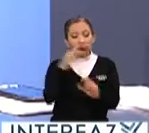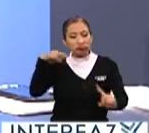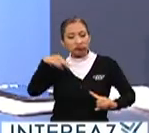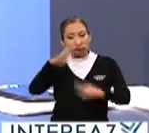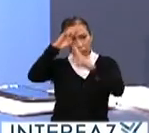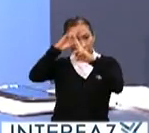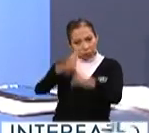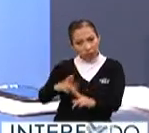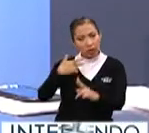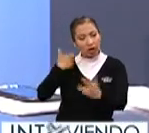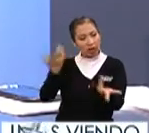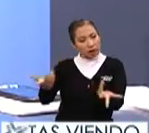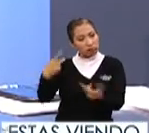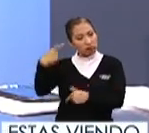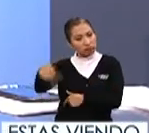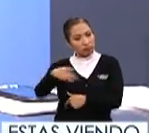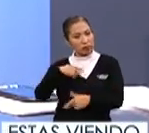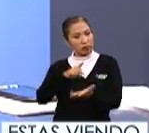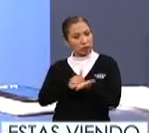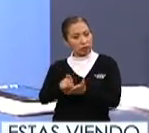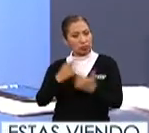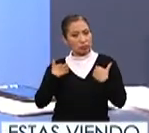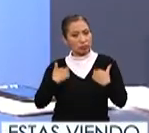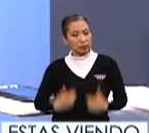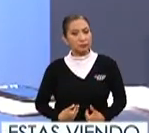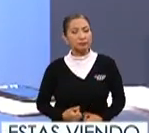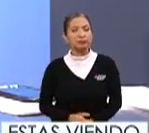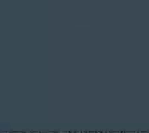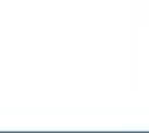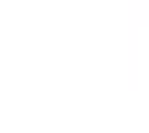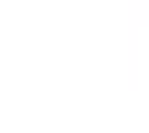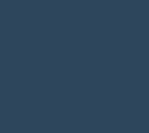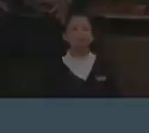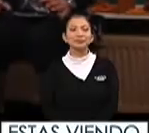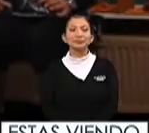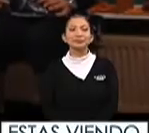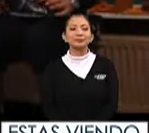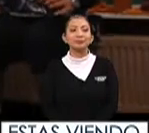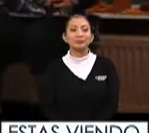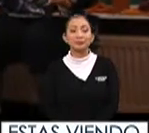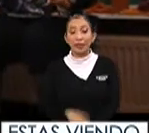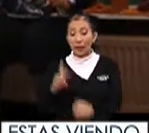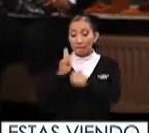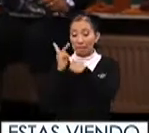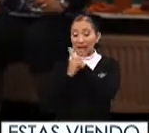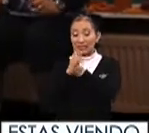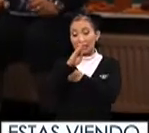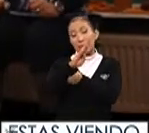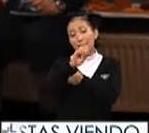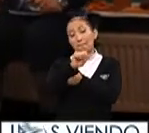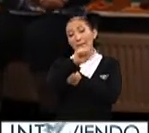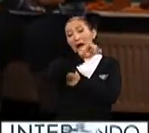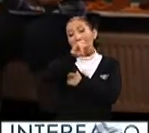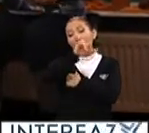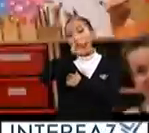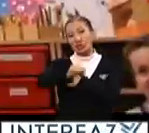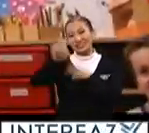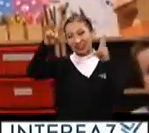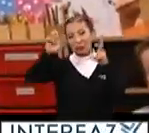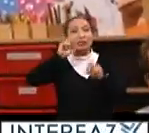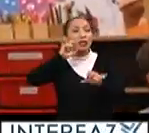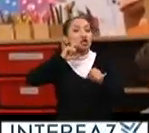enfoque de respeto y ejercicio a los derechos humanos. En los Países Bajos, los temas de